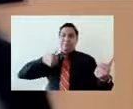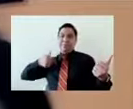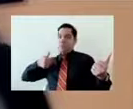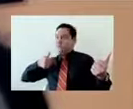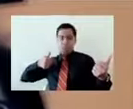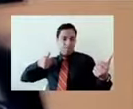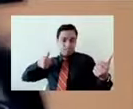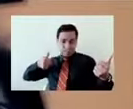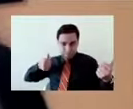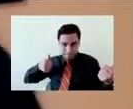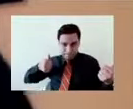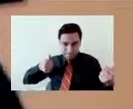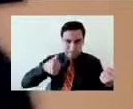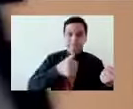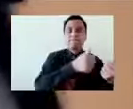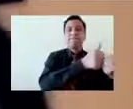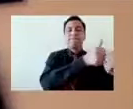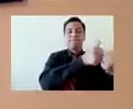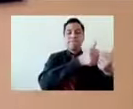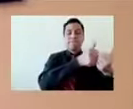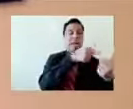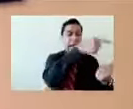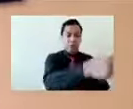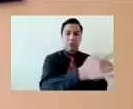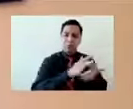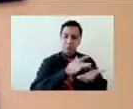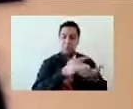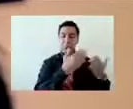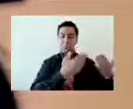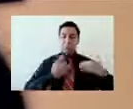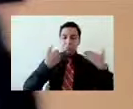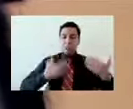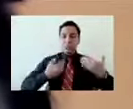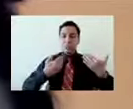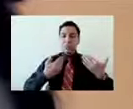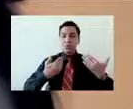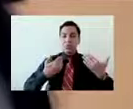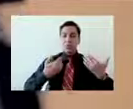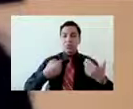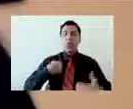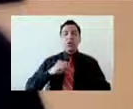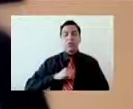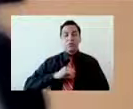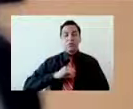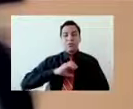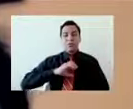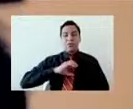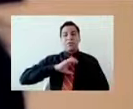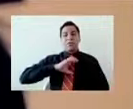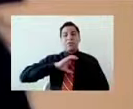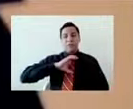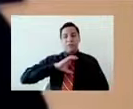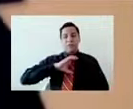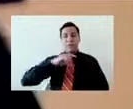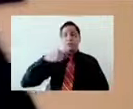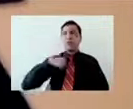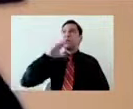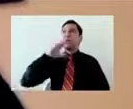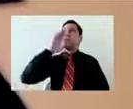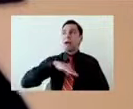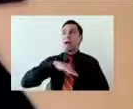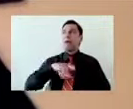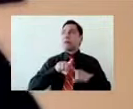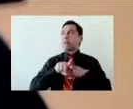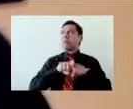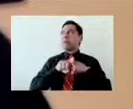ver precisamente el cómo, lo que decía hace unos momentos, ¿no? ¿Qué autoestigma yo estoy generando? Ah, y entonces soy mala hermana. Fíjense, a veces